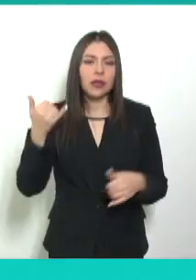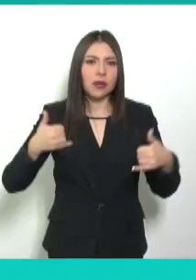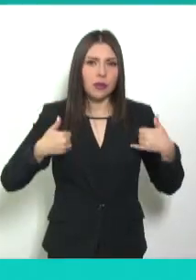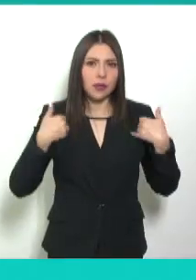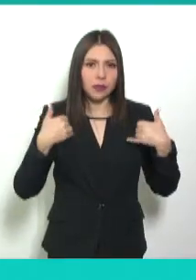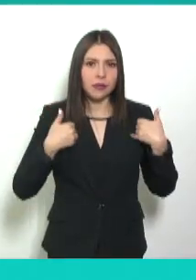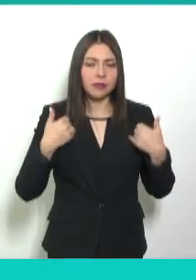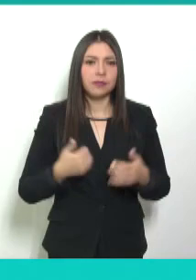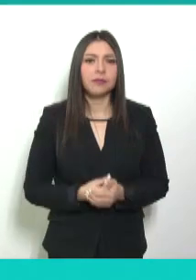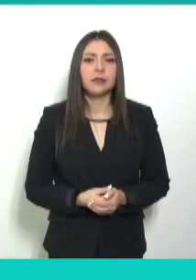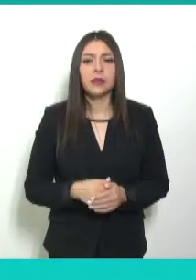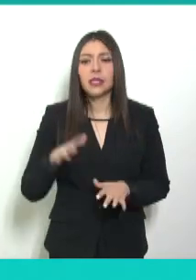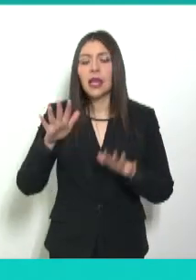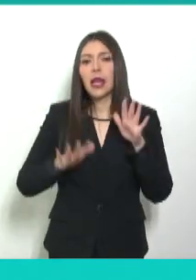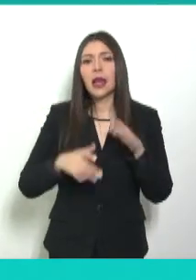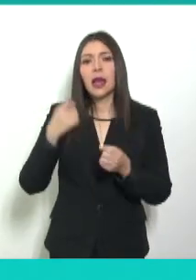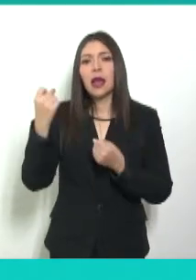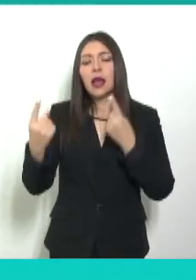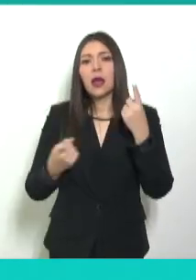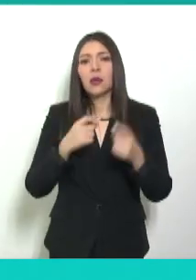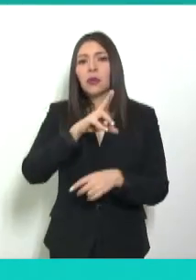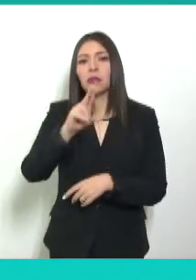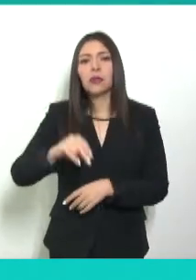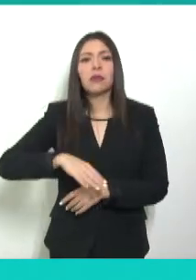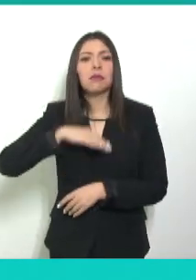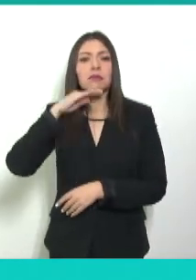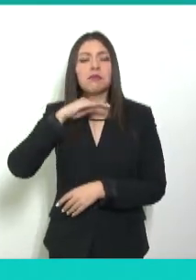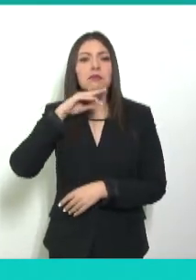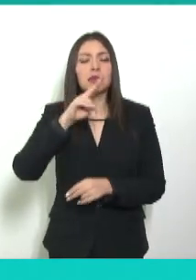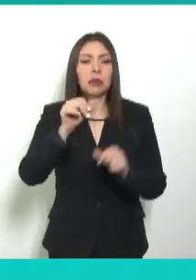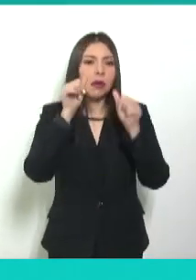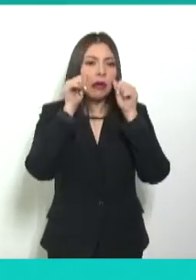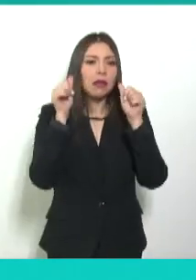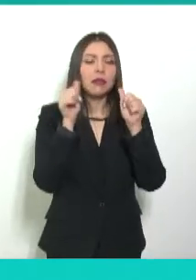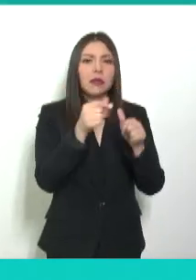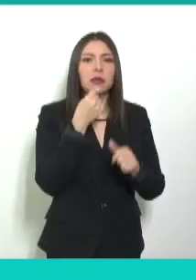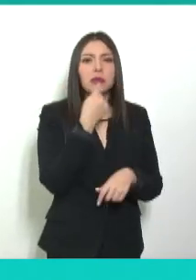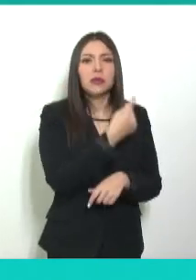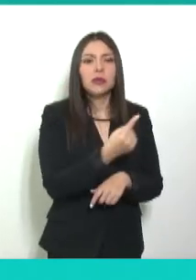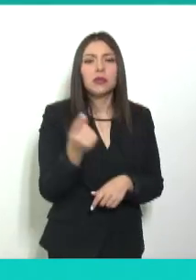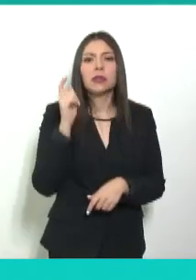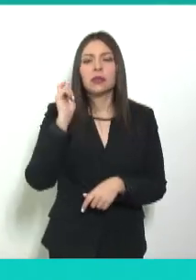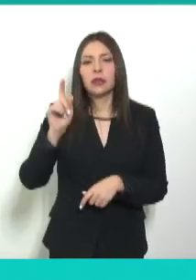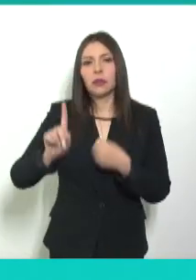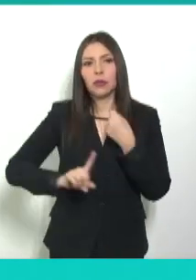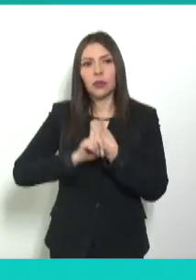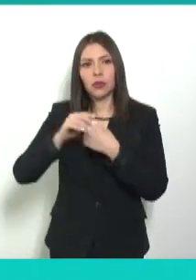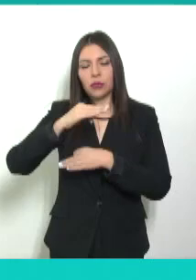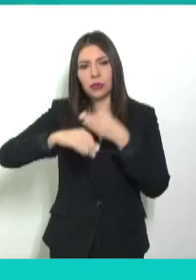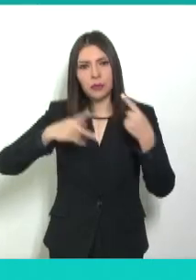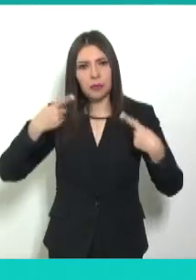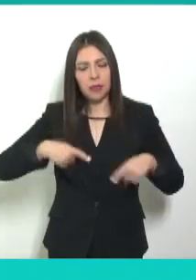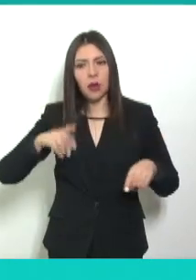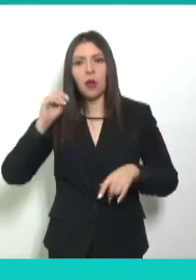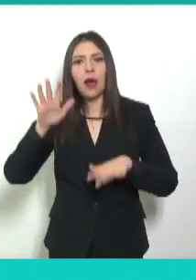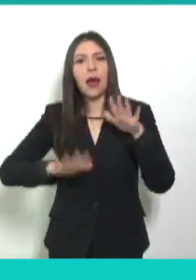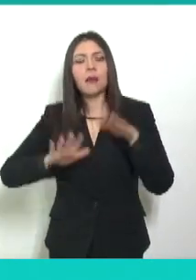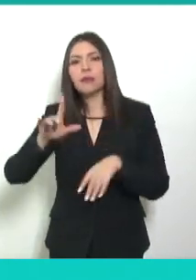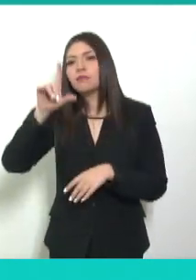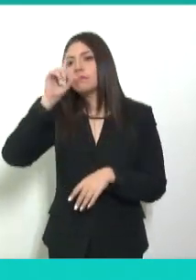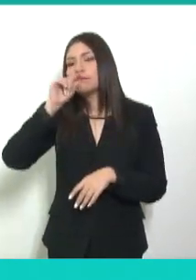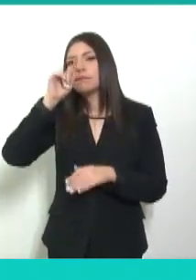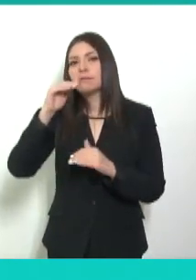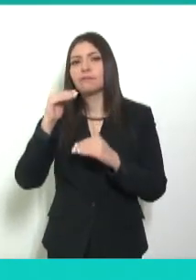No tomar en cuenta sus opiniones permea en toda la sociedad, limita o cancela la posibilidad de que